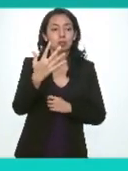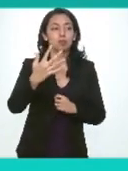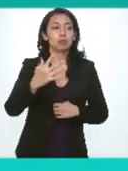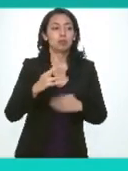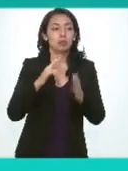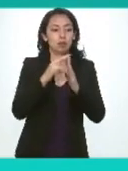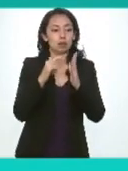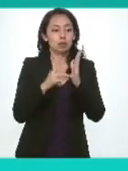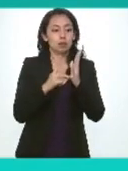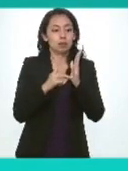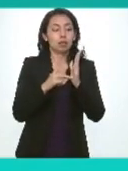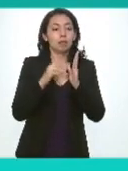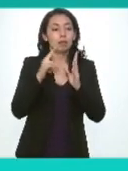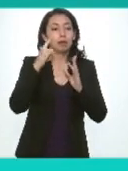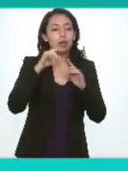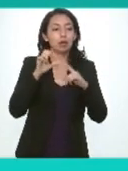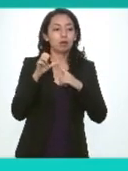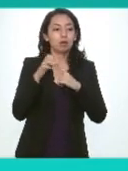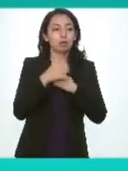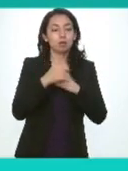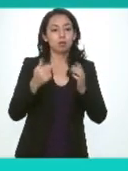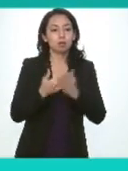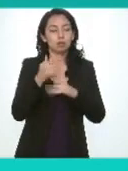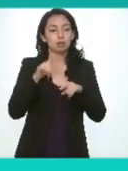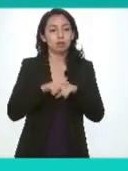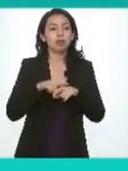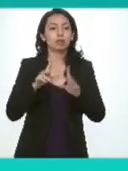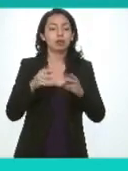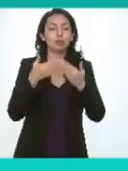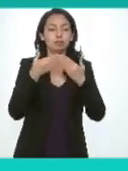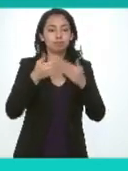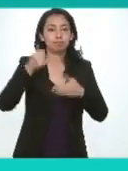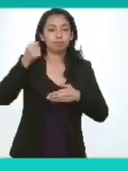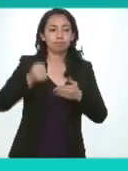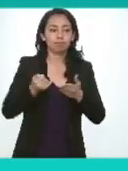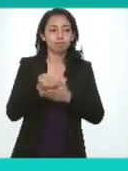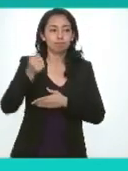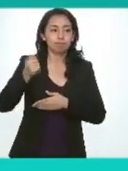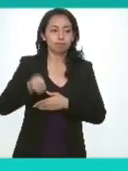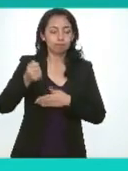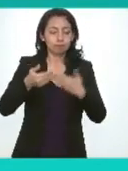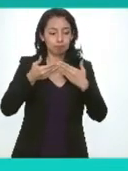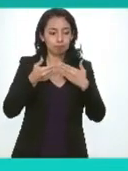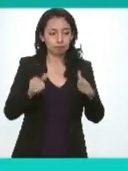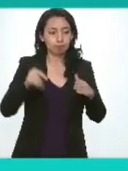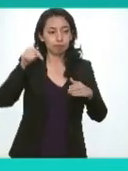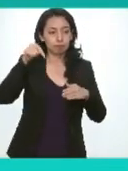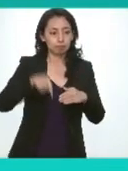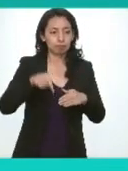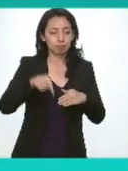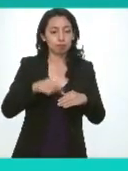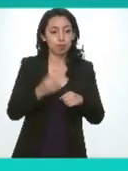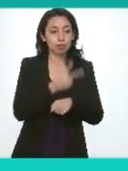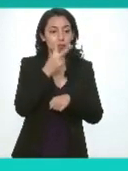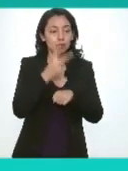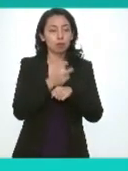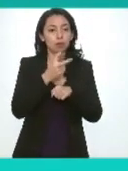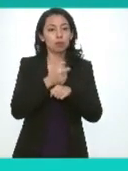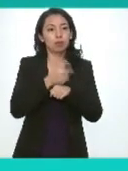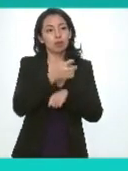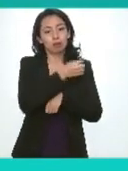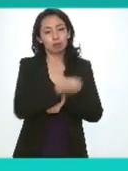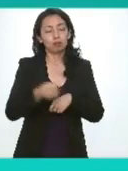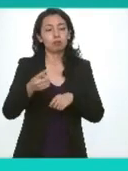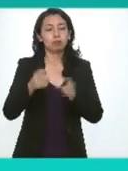Del Reglamento Del Consejo Nacional Se declara Formalmente Instalada Esta Segunda Sesión